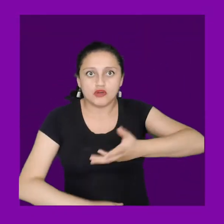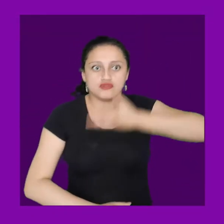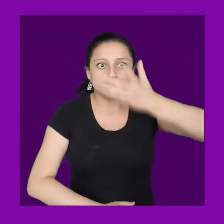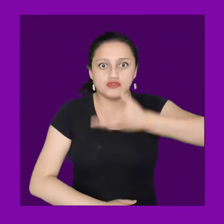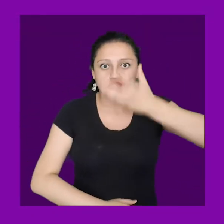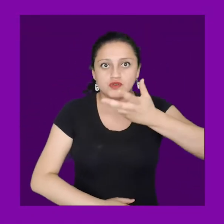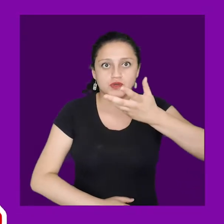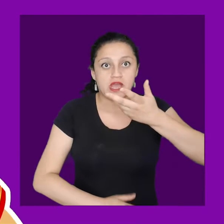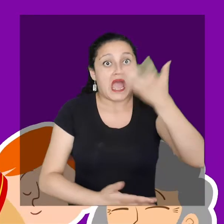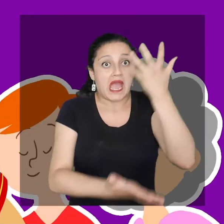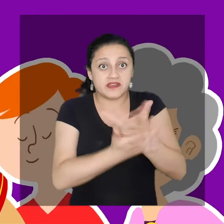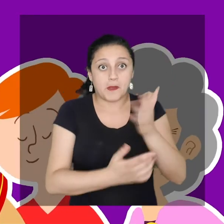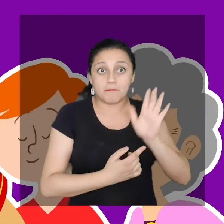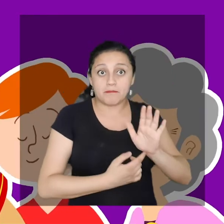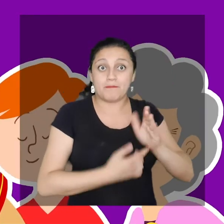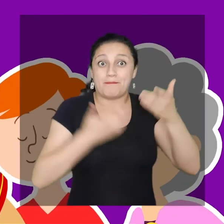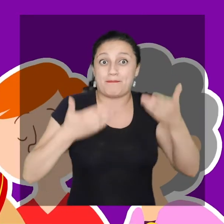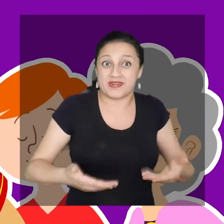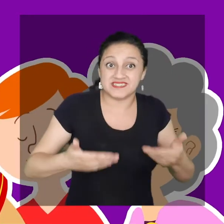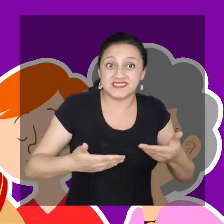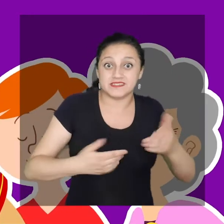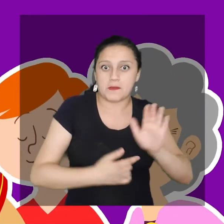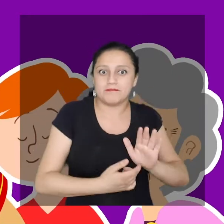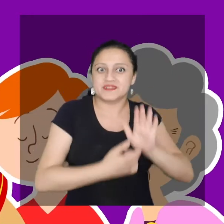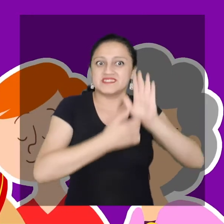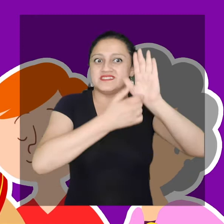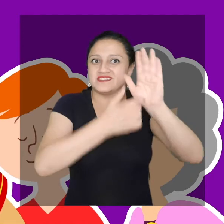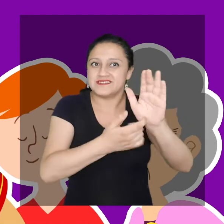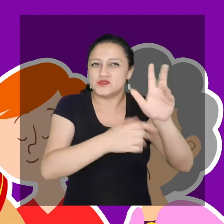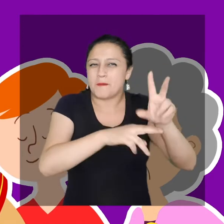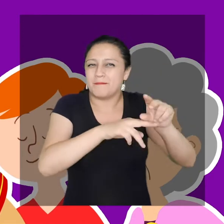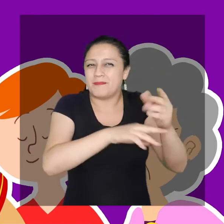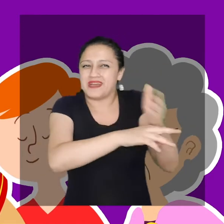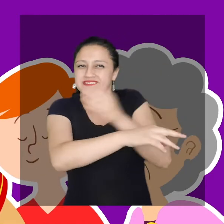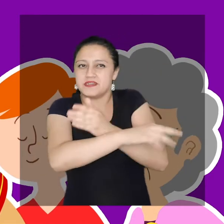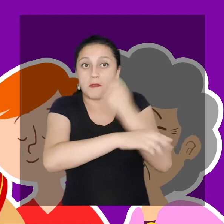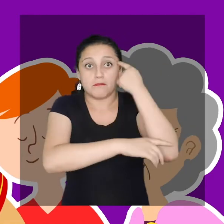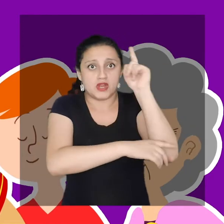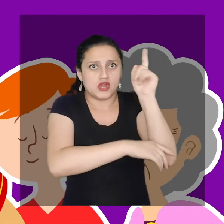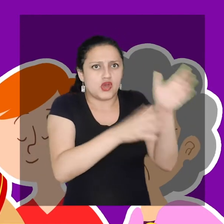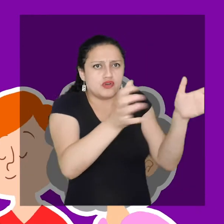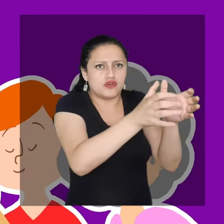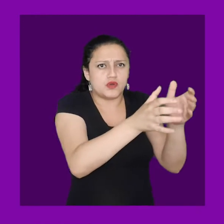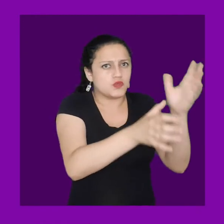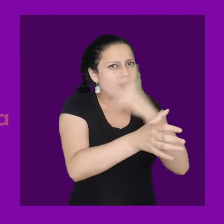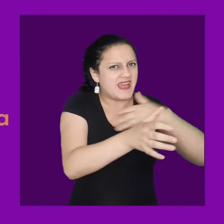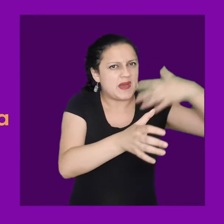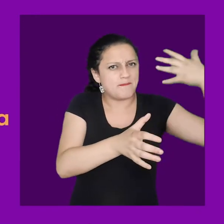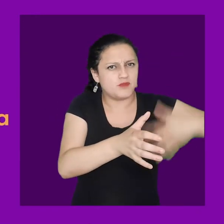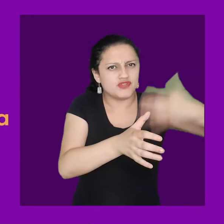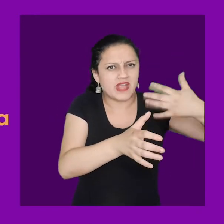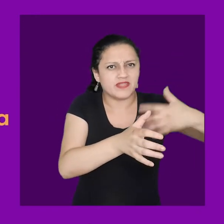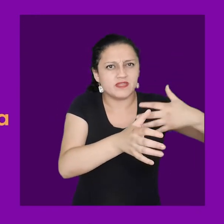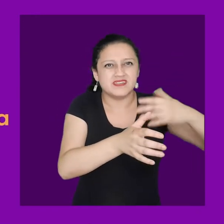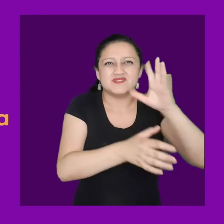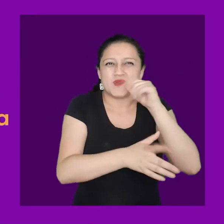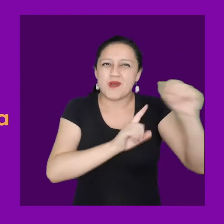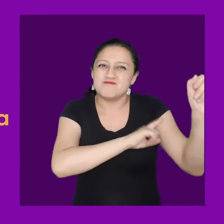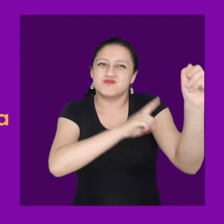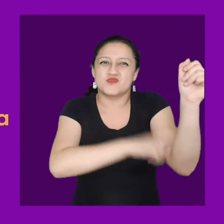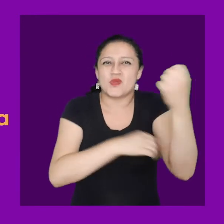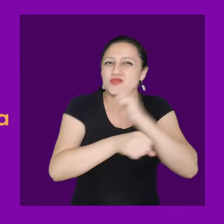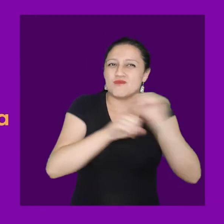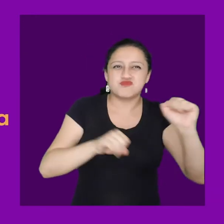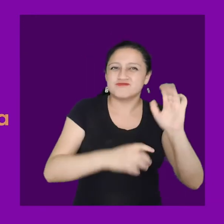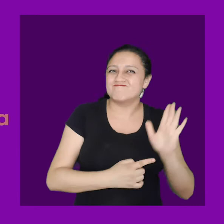intuyendo, la historia oral es una historia de los sin voz. Generalmente la historia oral se aboca a aquellos actores históricos de la